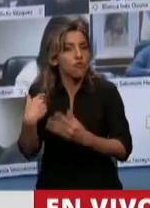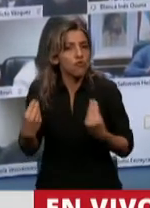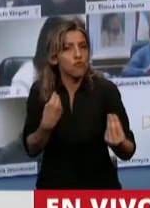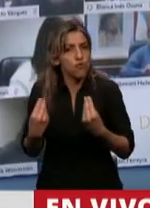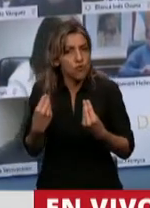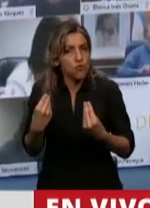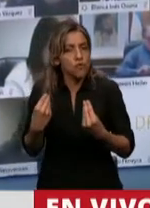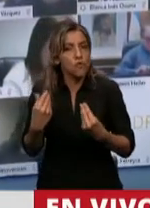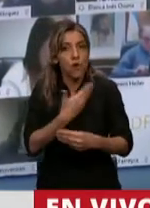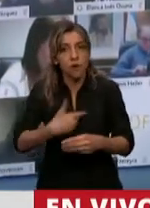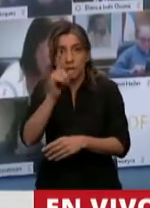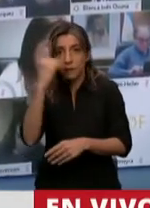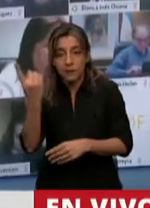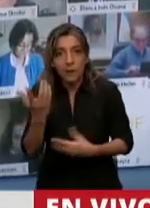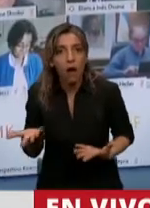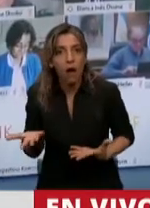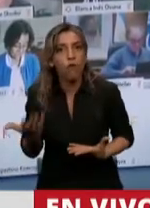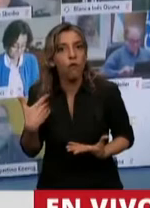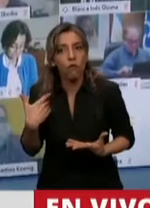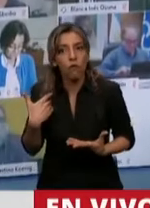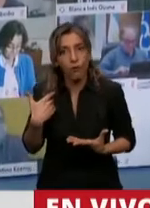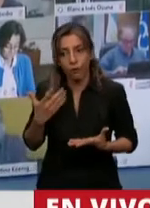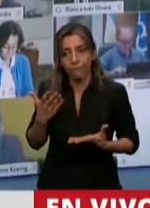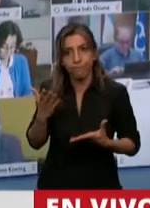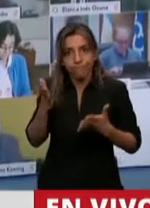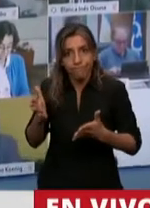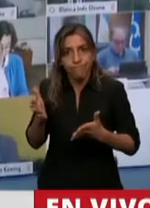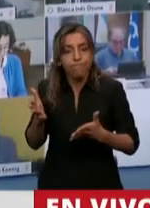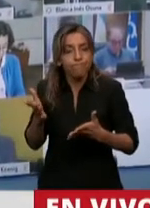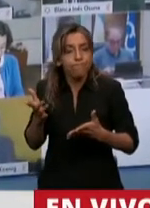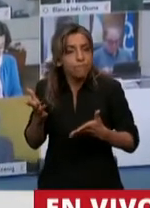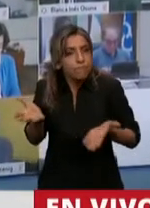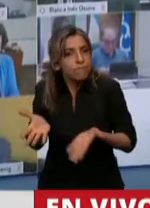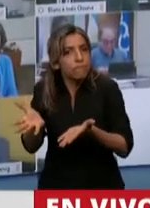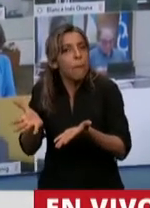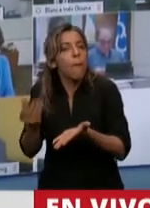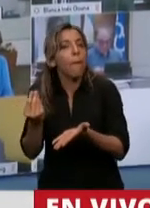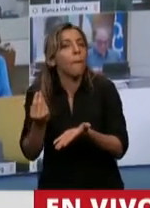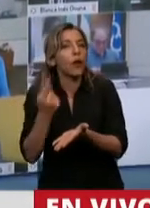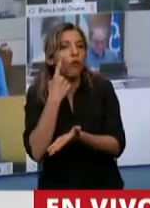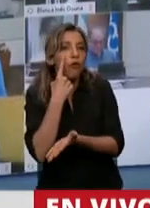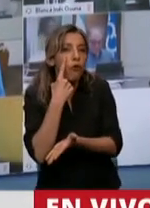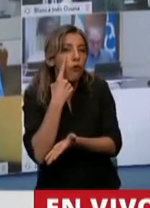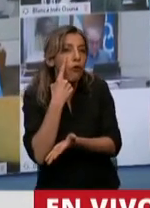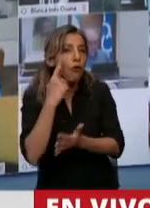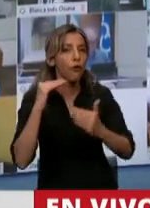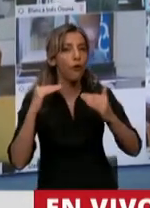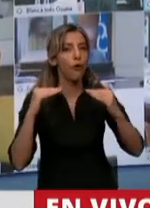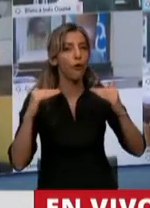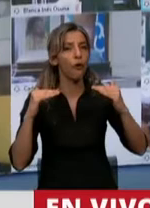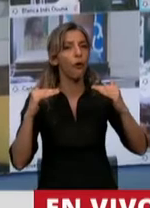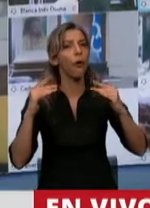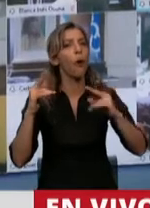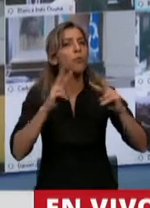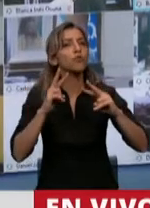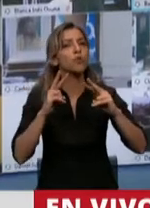que es importante que haya y que tengamos en cuenta que hay un equilibrio que tiene que haber en toda actividad económica,